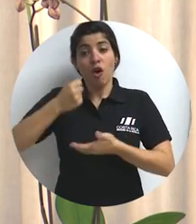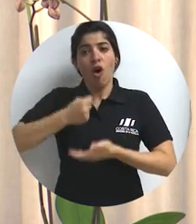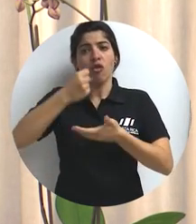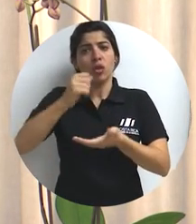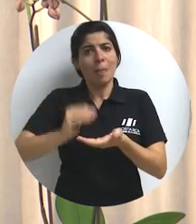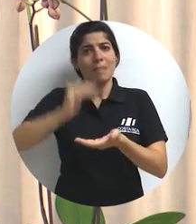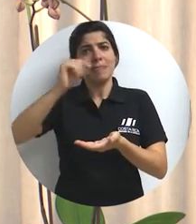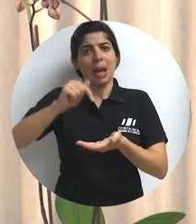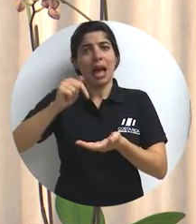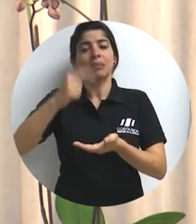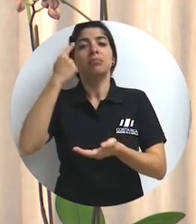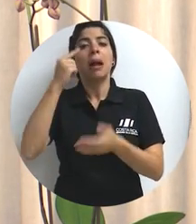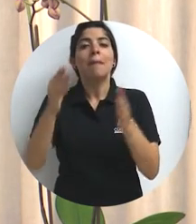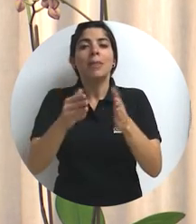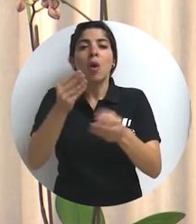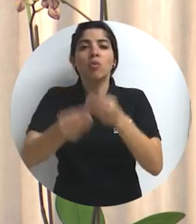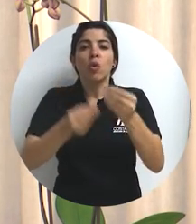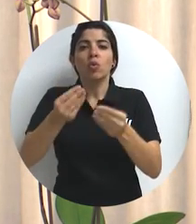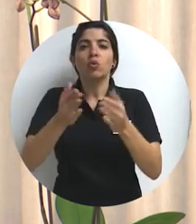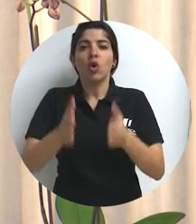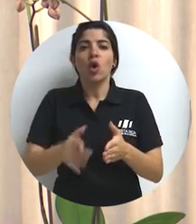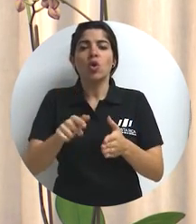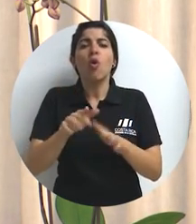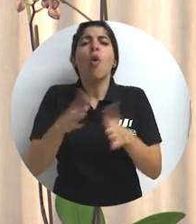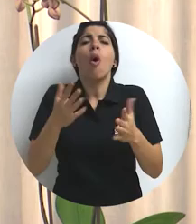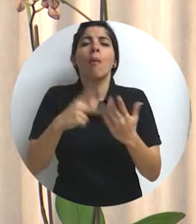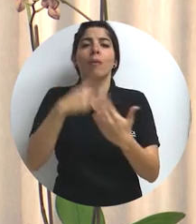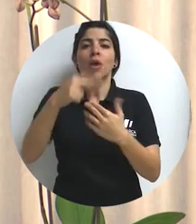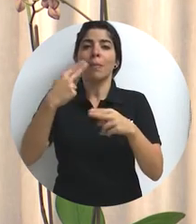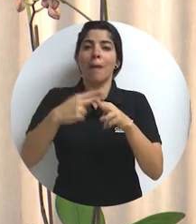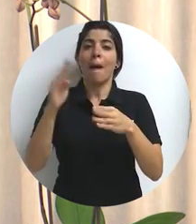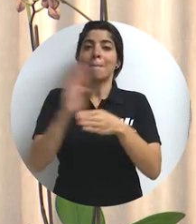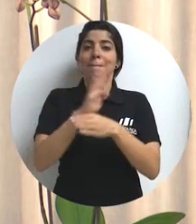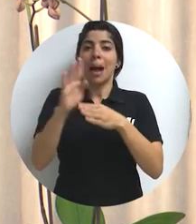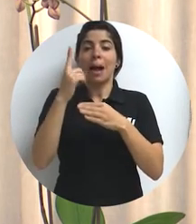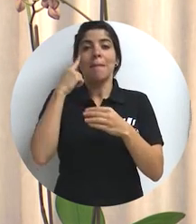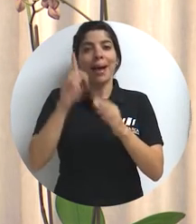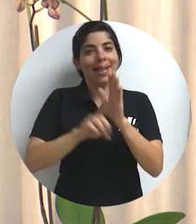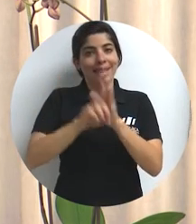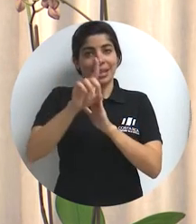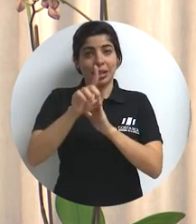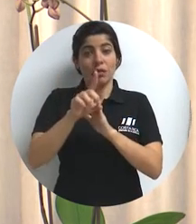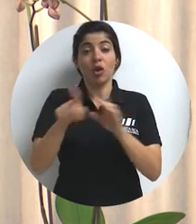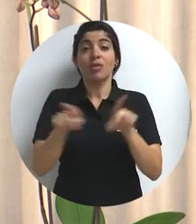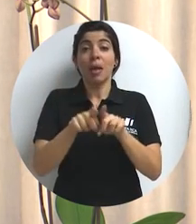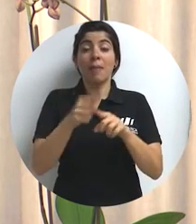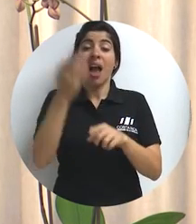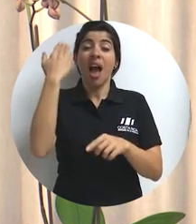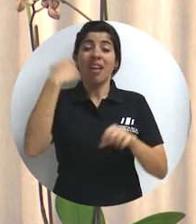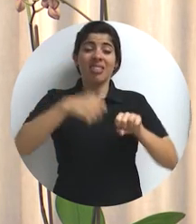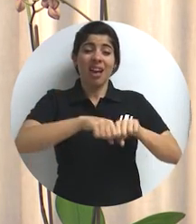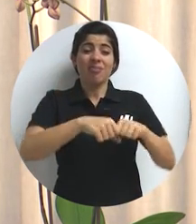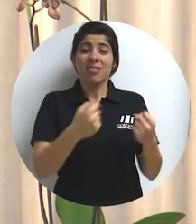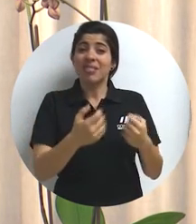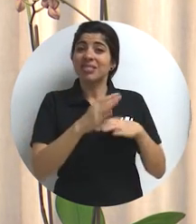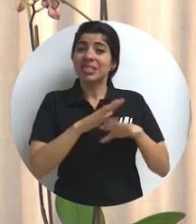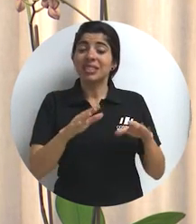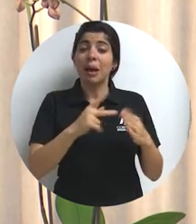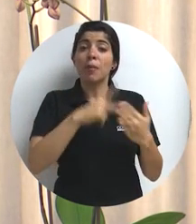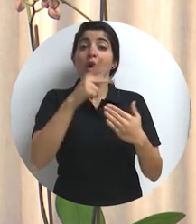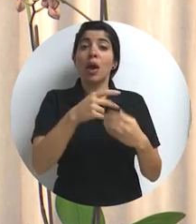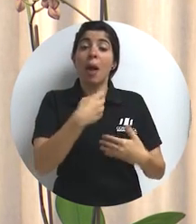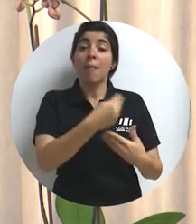recursos a pequeñas y pequeños productores por medio de Banca para el Desarrollo. Sacamos de la quiebra al programa de